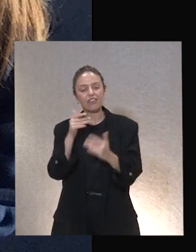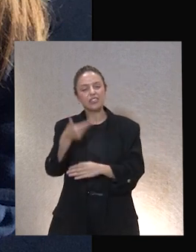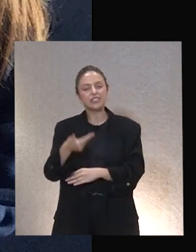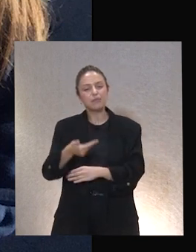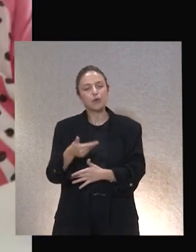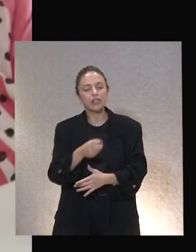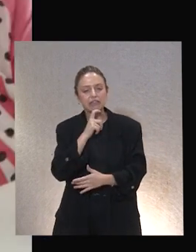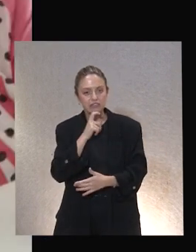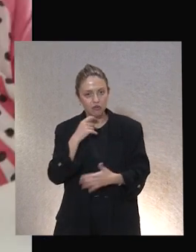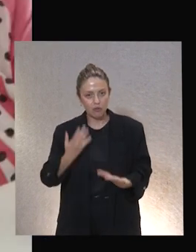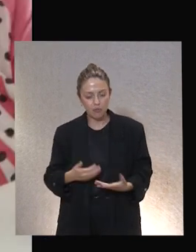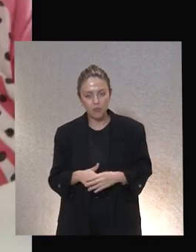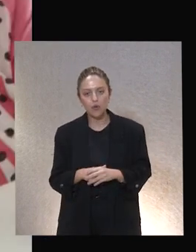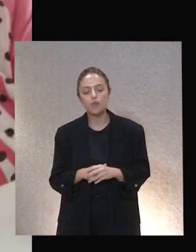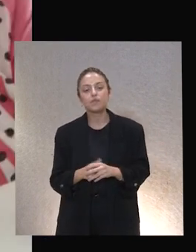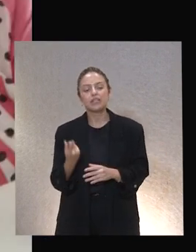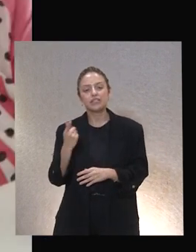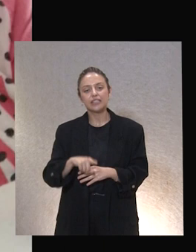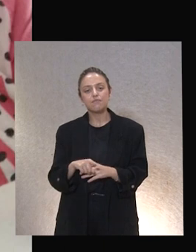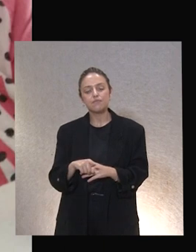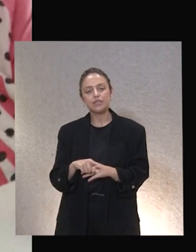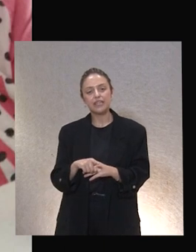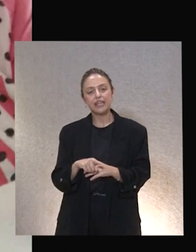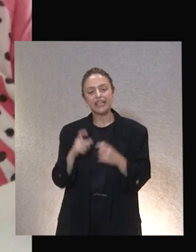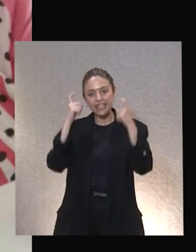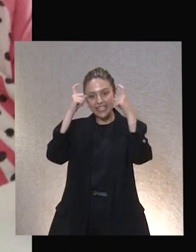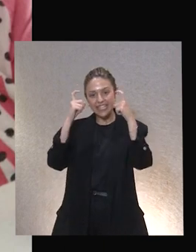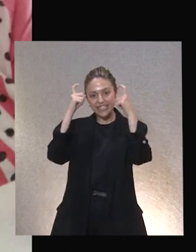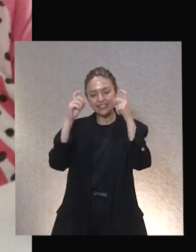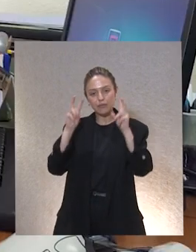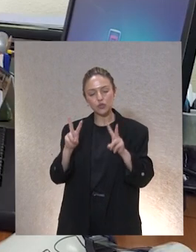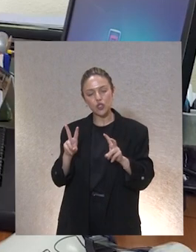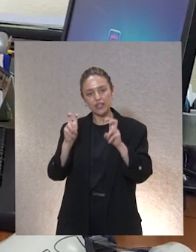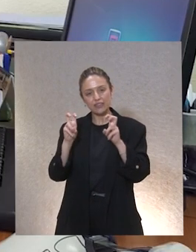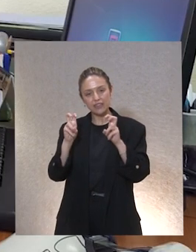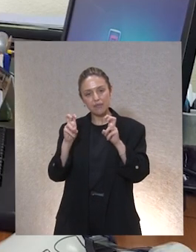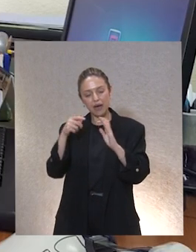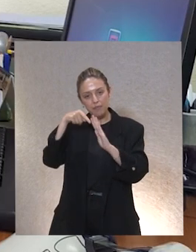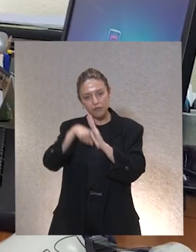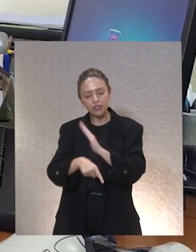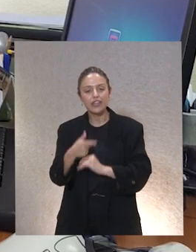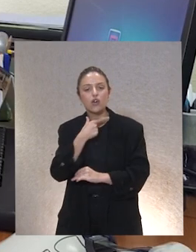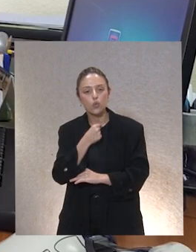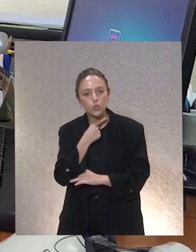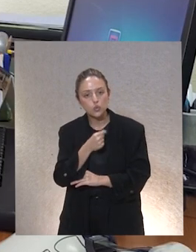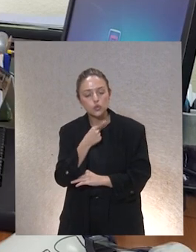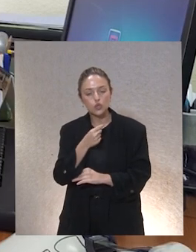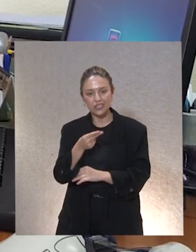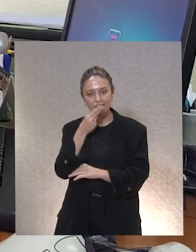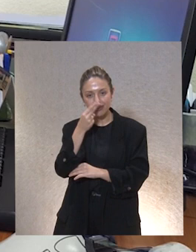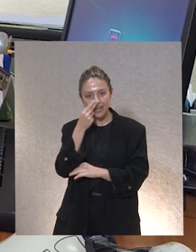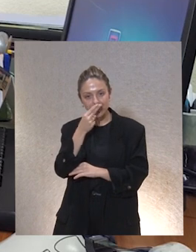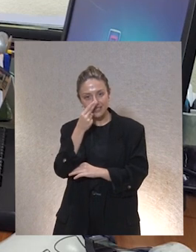descubrir luego intentamos también aumentar su presencia en la comunidad desde aquellos gustos y sus intereses que ella pueda tener